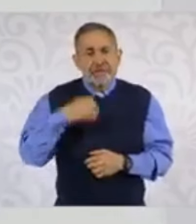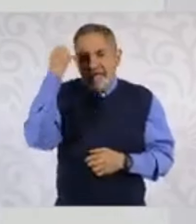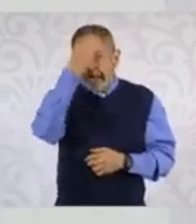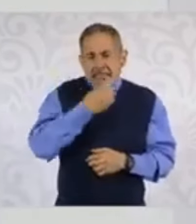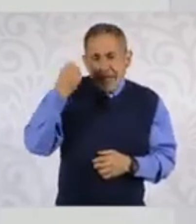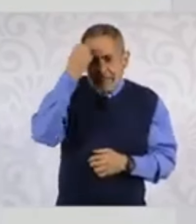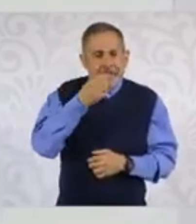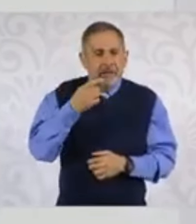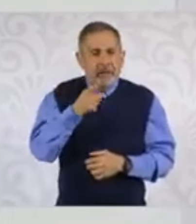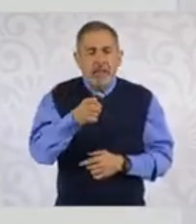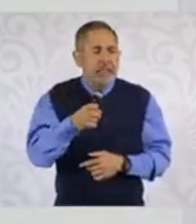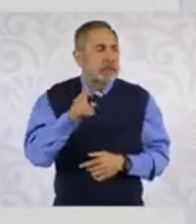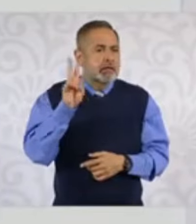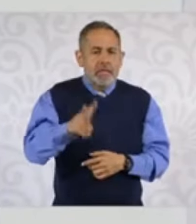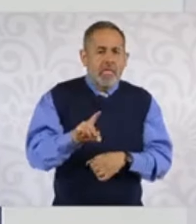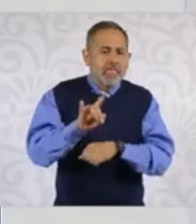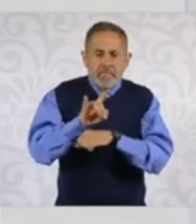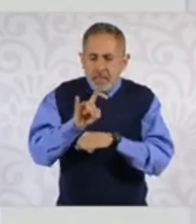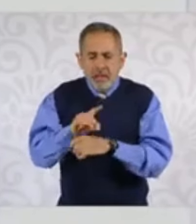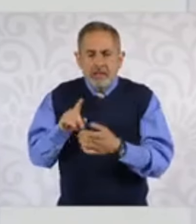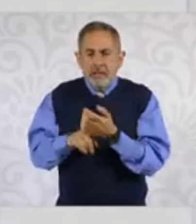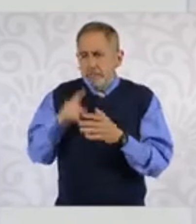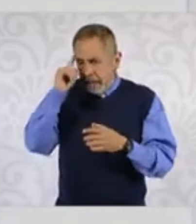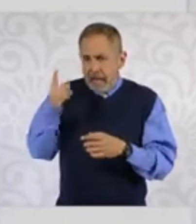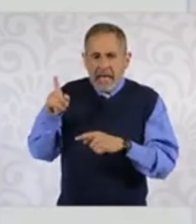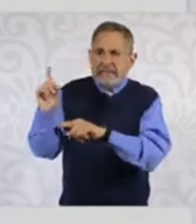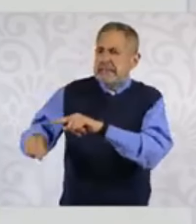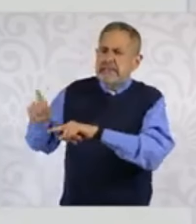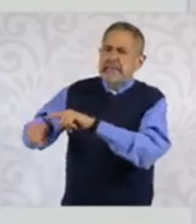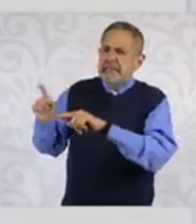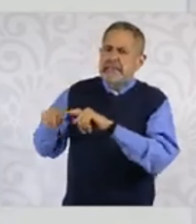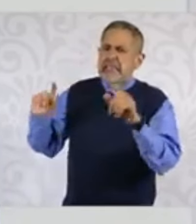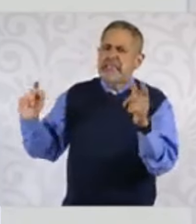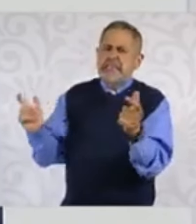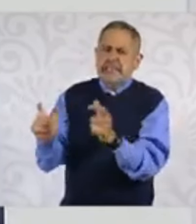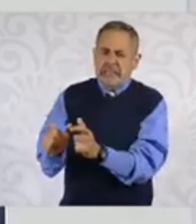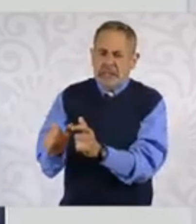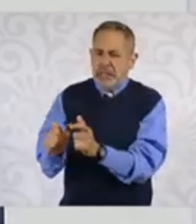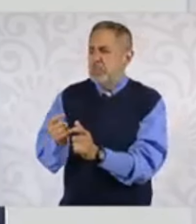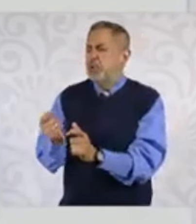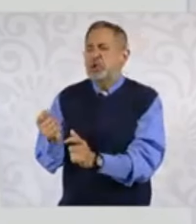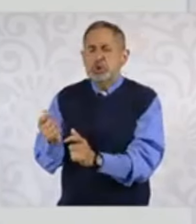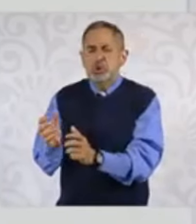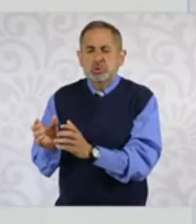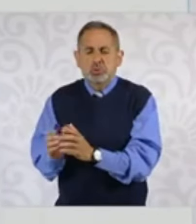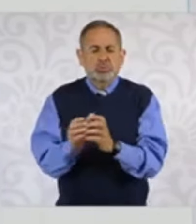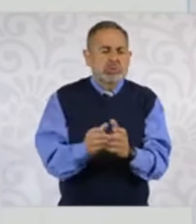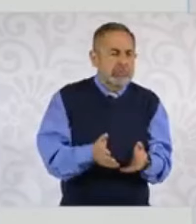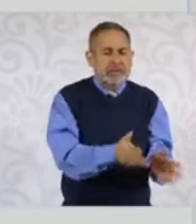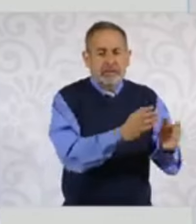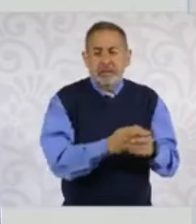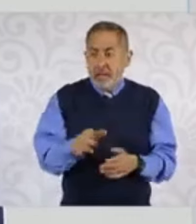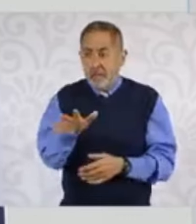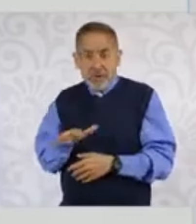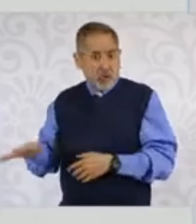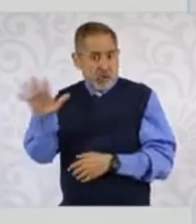regresando a laburar nuevamente, pues obviamente por derecho les corresponde este pago. Quiero comentarles a todas